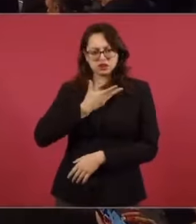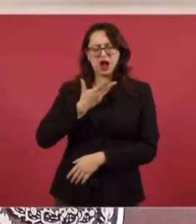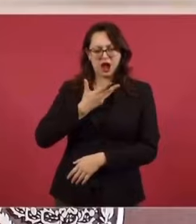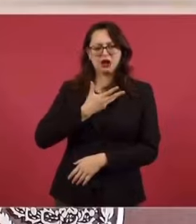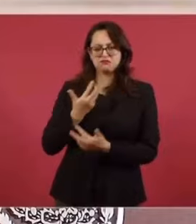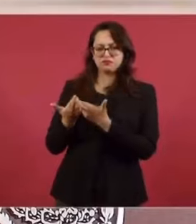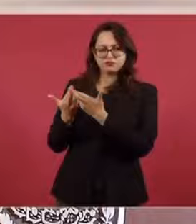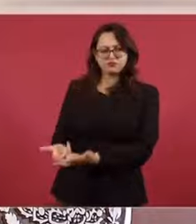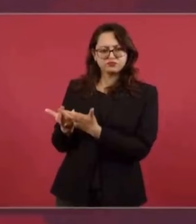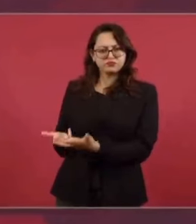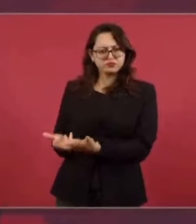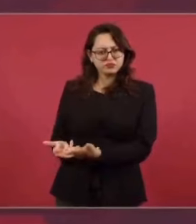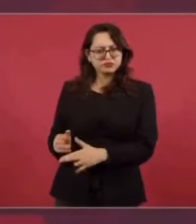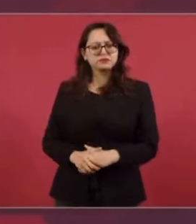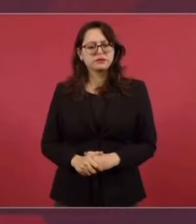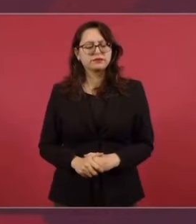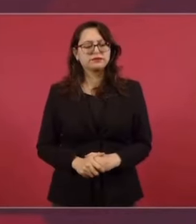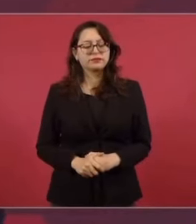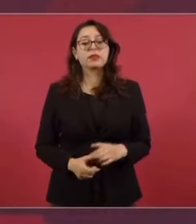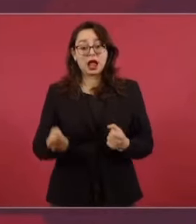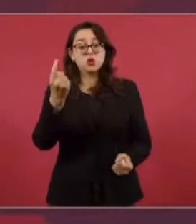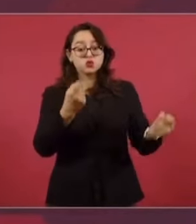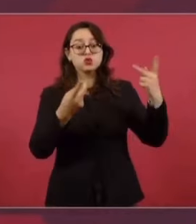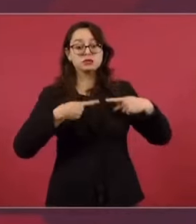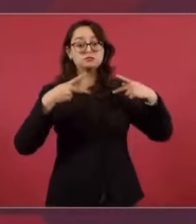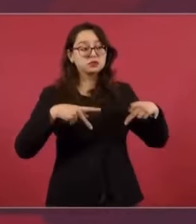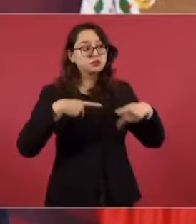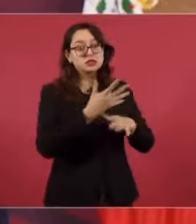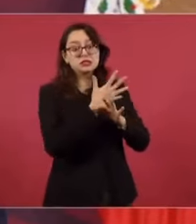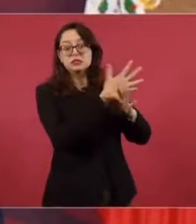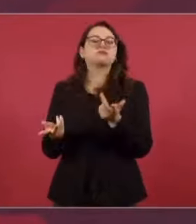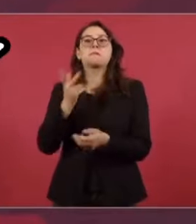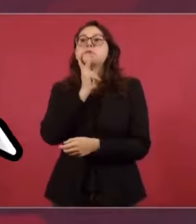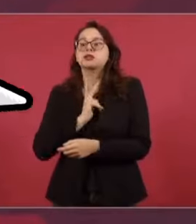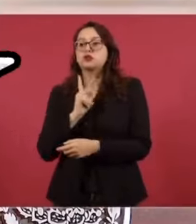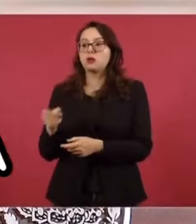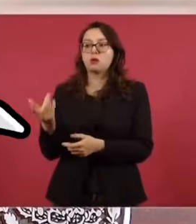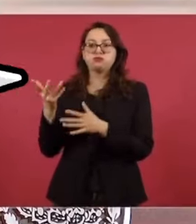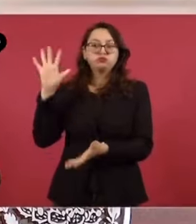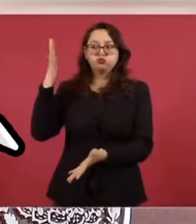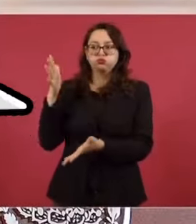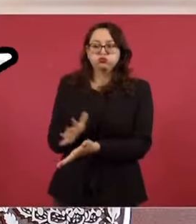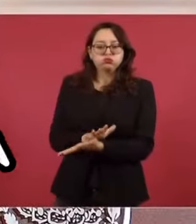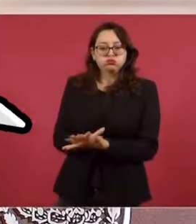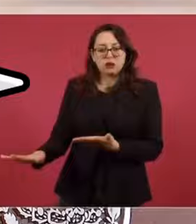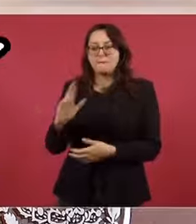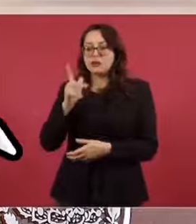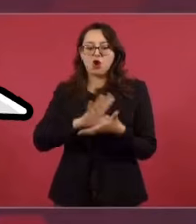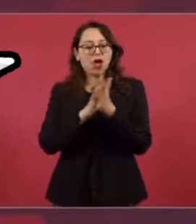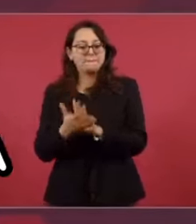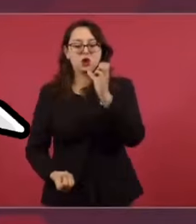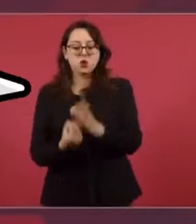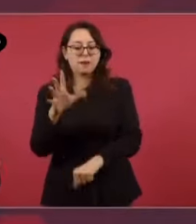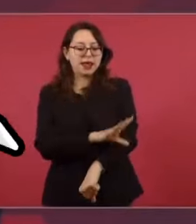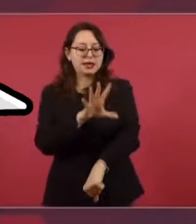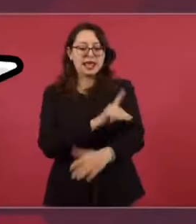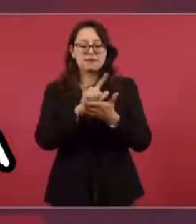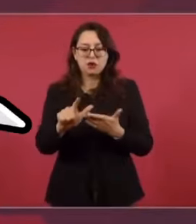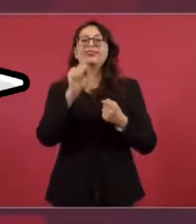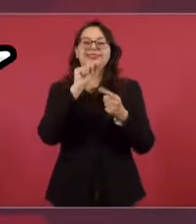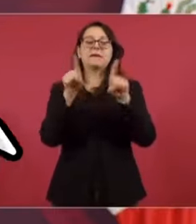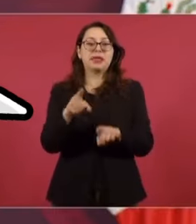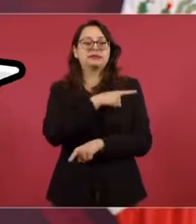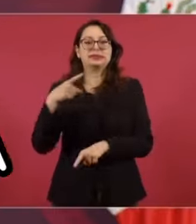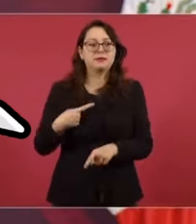Hay quienes sostienen, y a me gustaría mucho, de que ya no se usara el petróleo y que se usaran más energías limpias. Y se está en ese